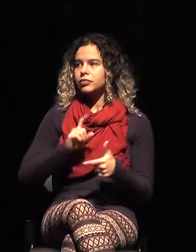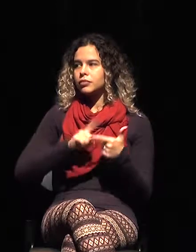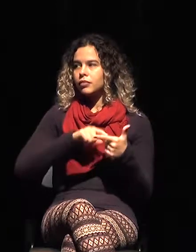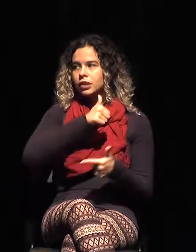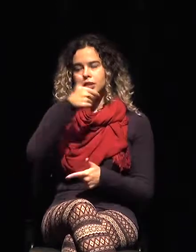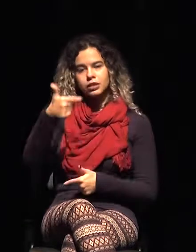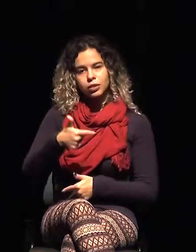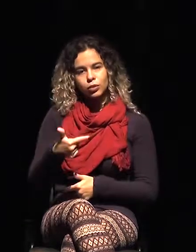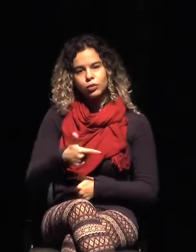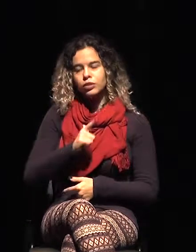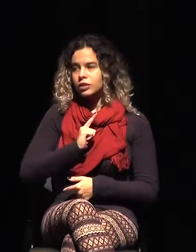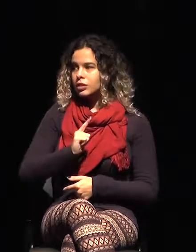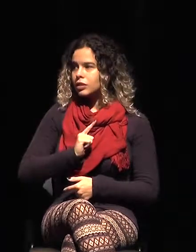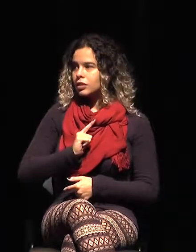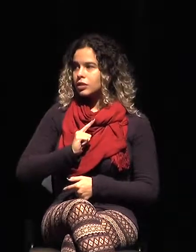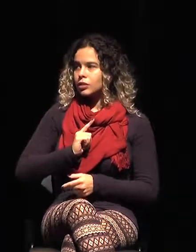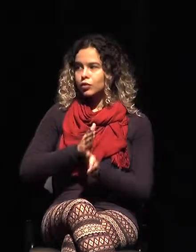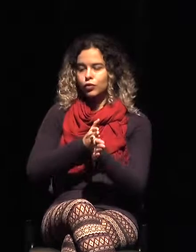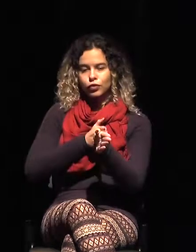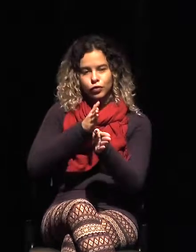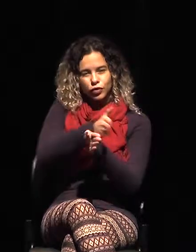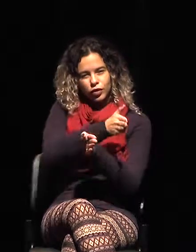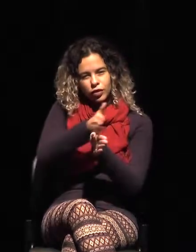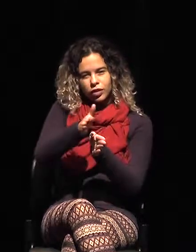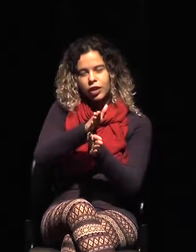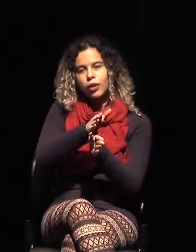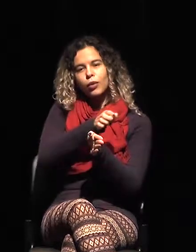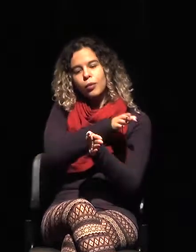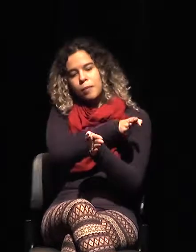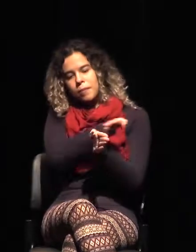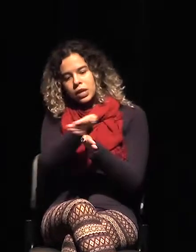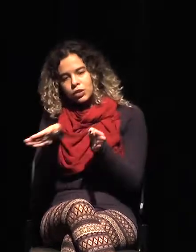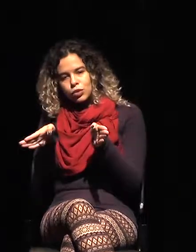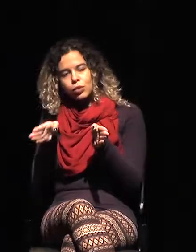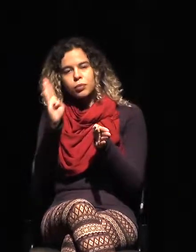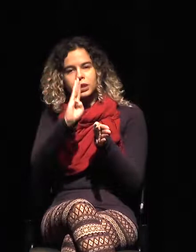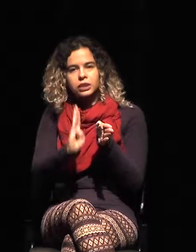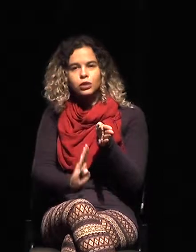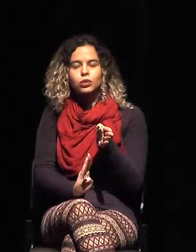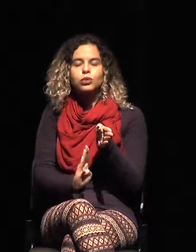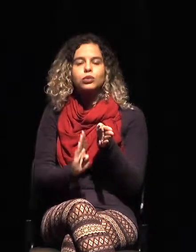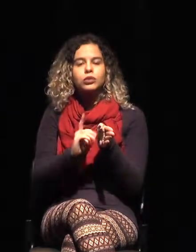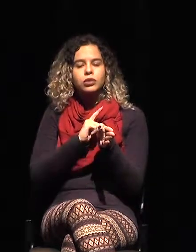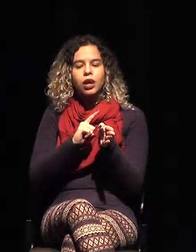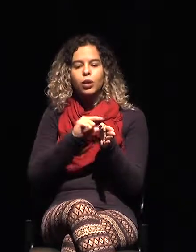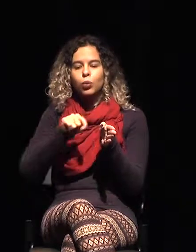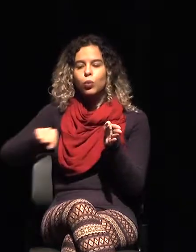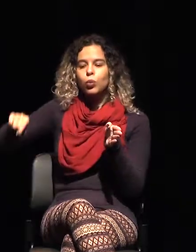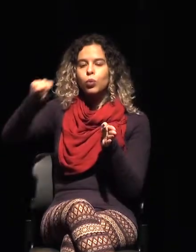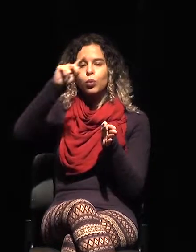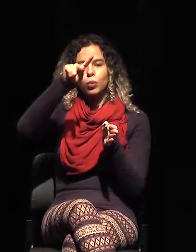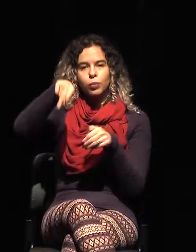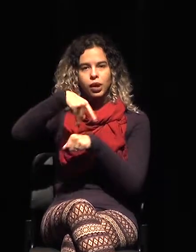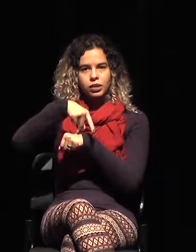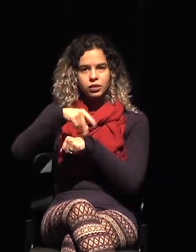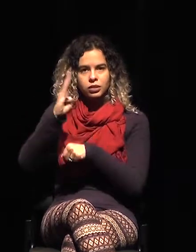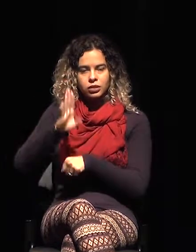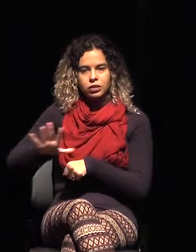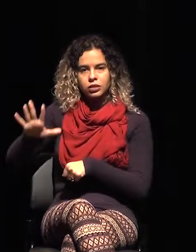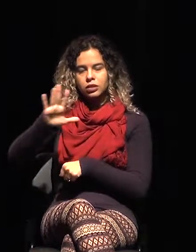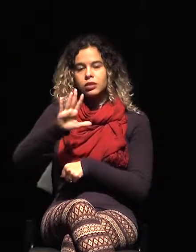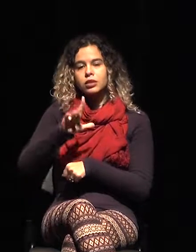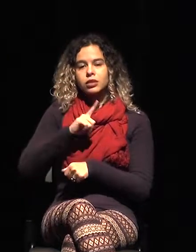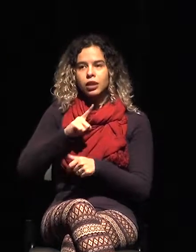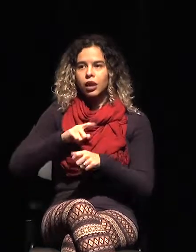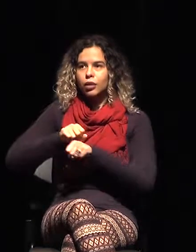Cuando cruza la frontera, ¿qué ocurre? Una vez el individuo pasa, cruza la frontera, va a